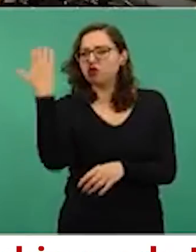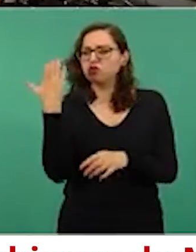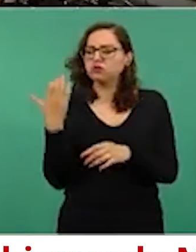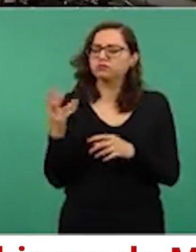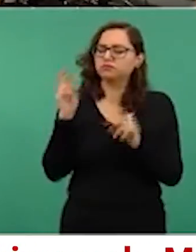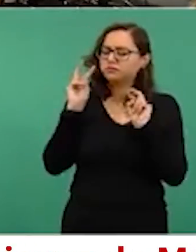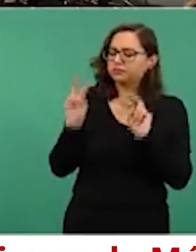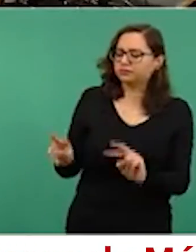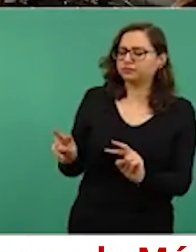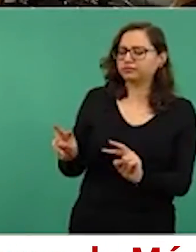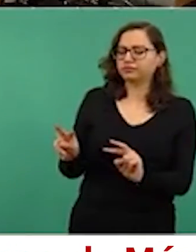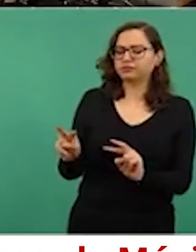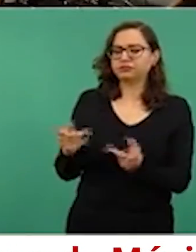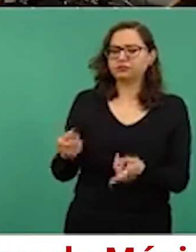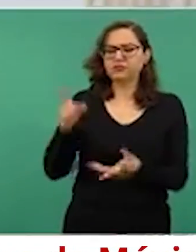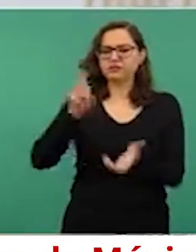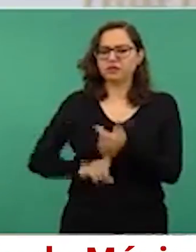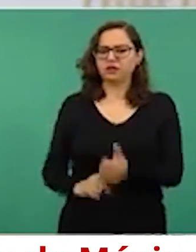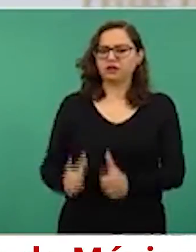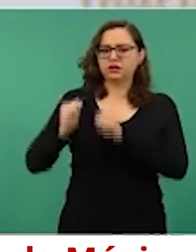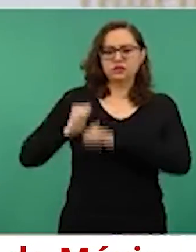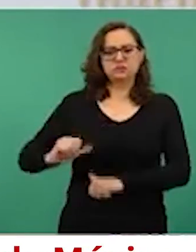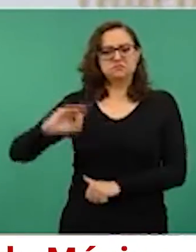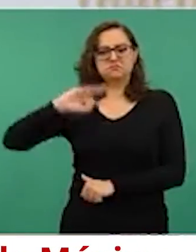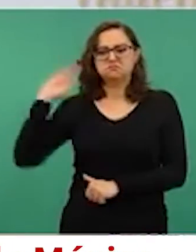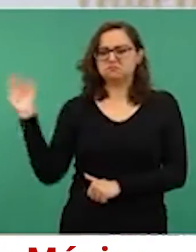no vi en ninguna autoridad federal,